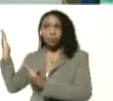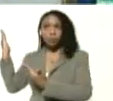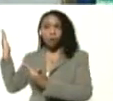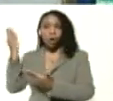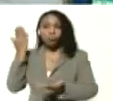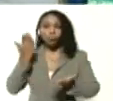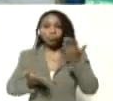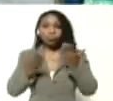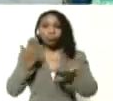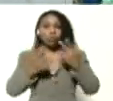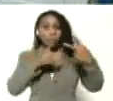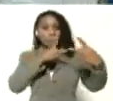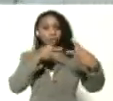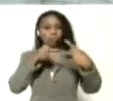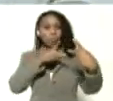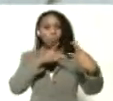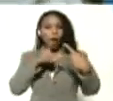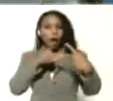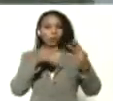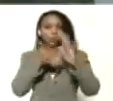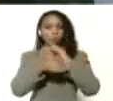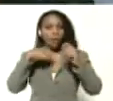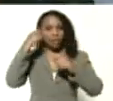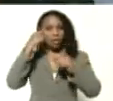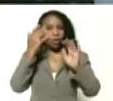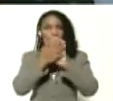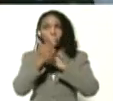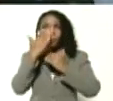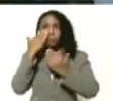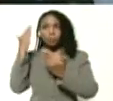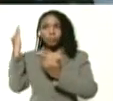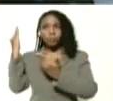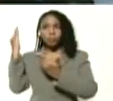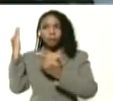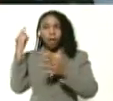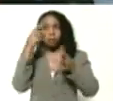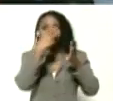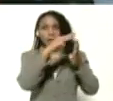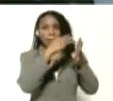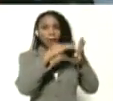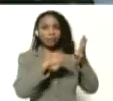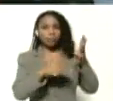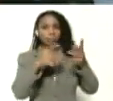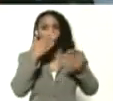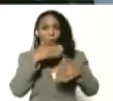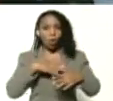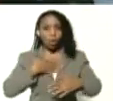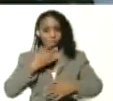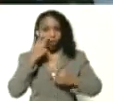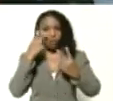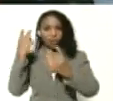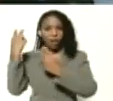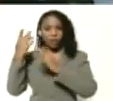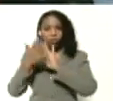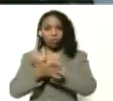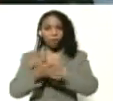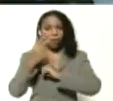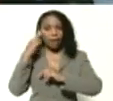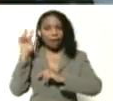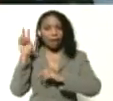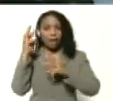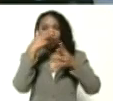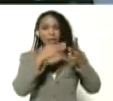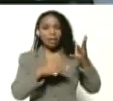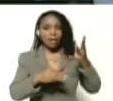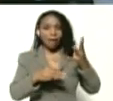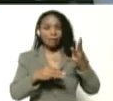un ambiente virtual de aprendizaje de nuestras materias y como podemos observar acá tenemos justamente la materia